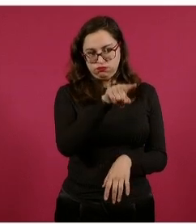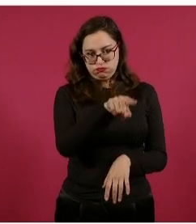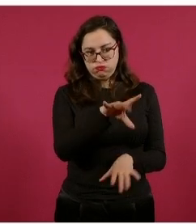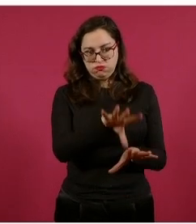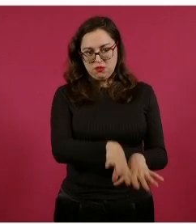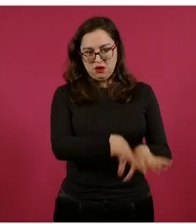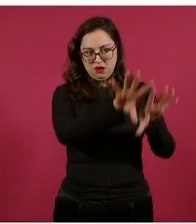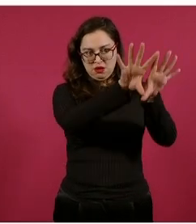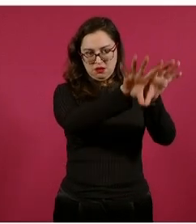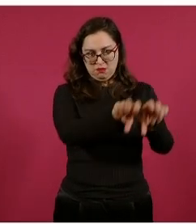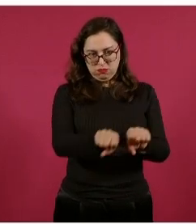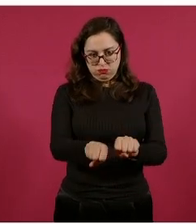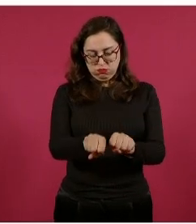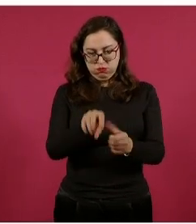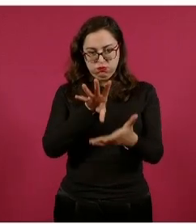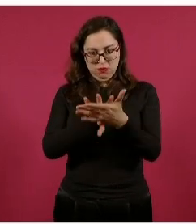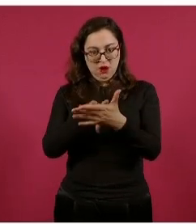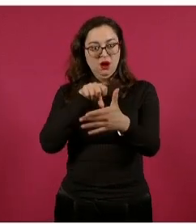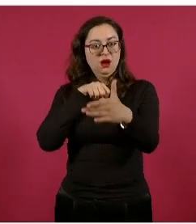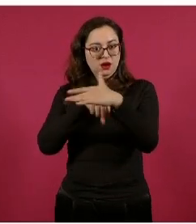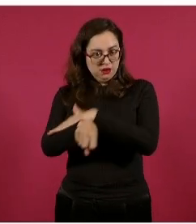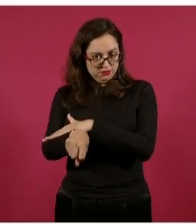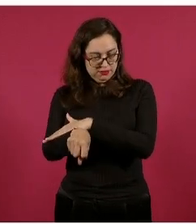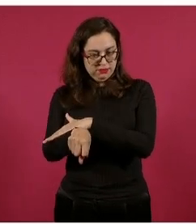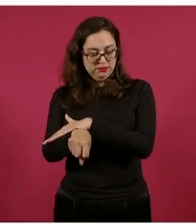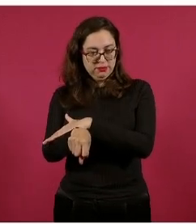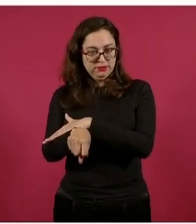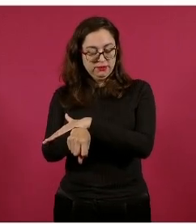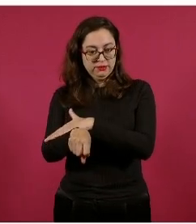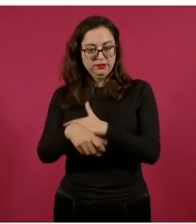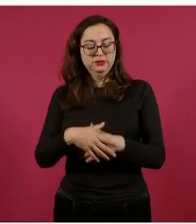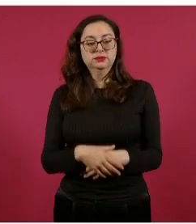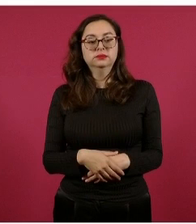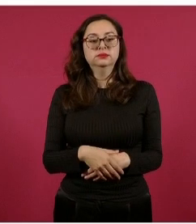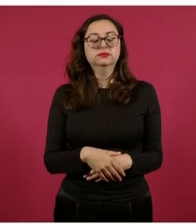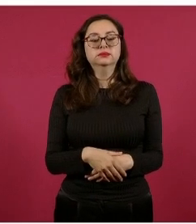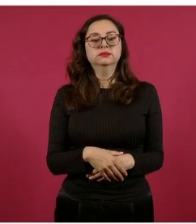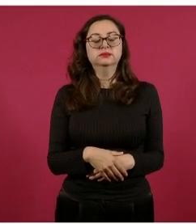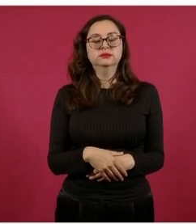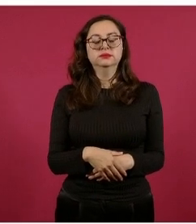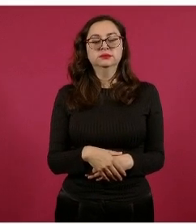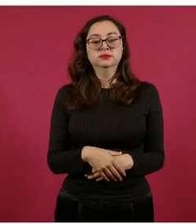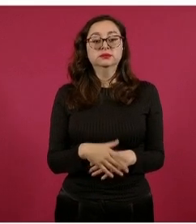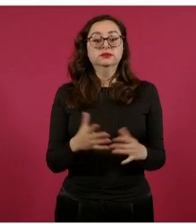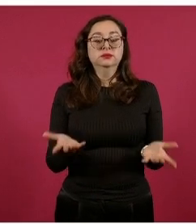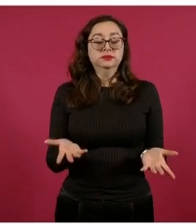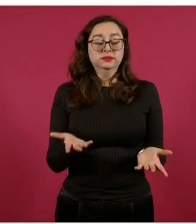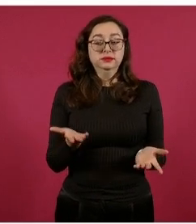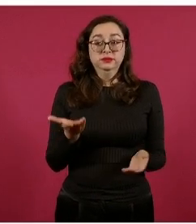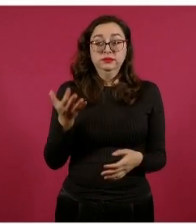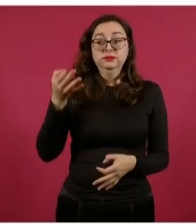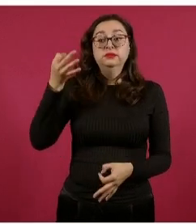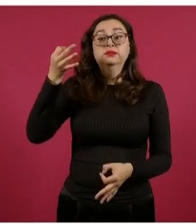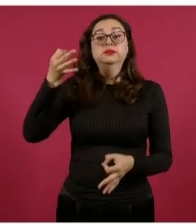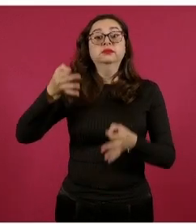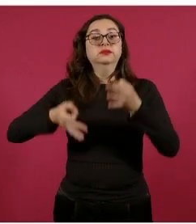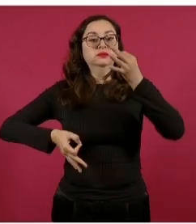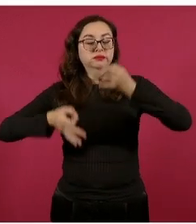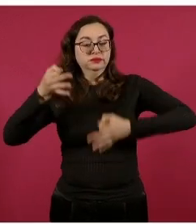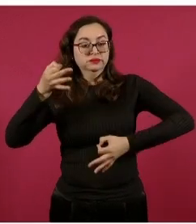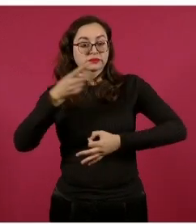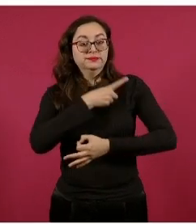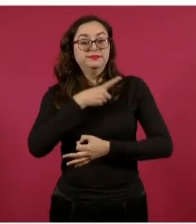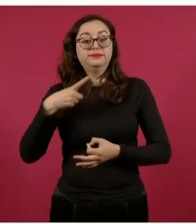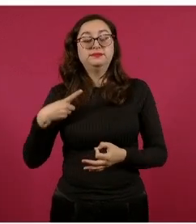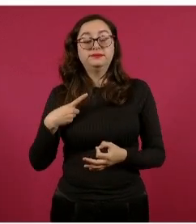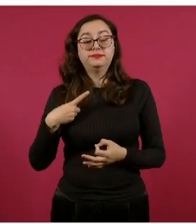Para que esto proceda, tiene que el juez otorgar una audiencia.